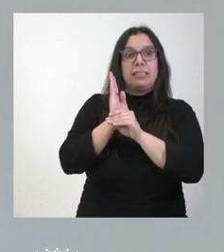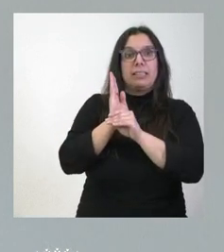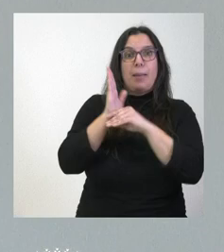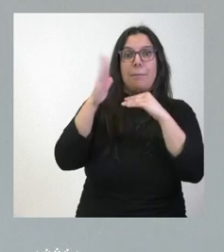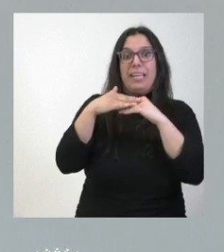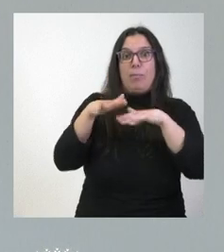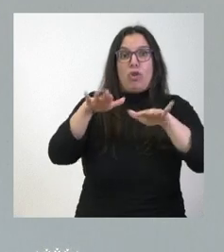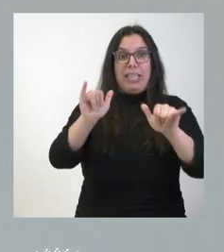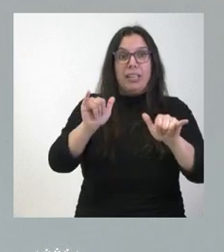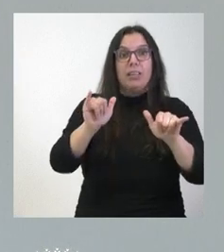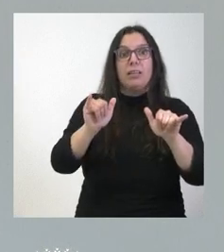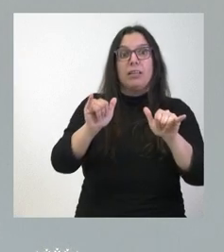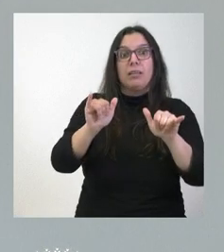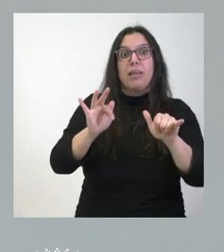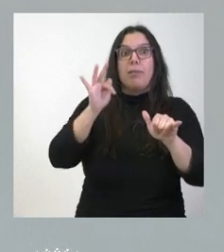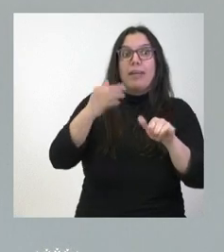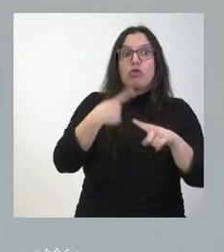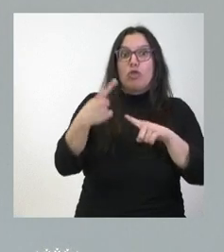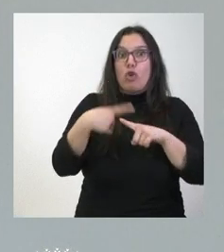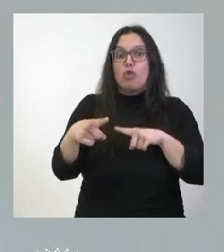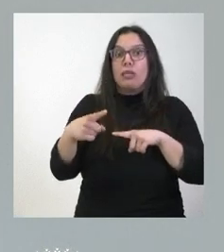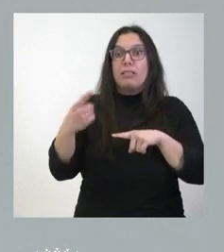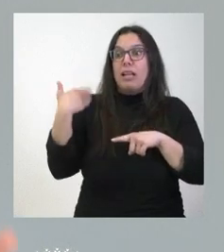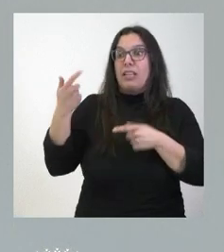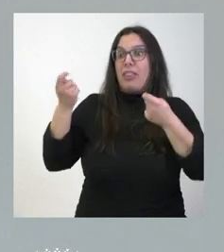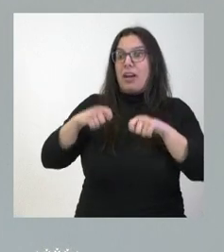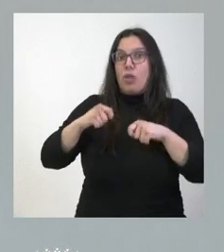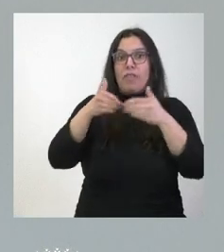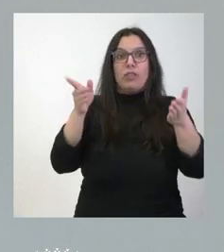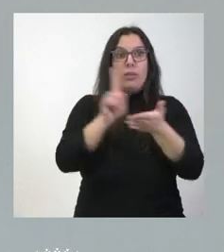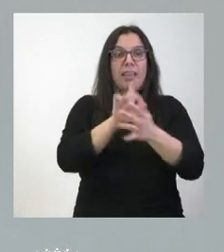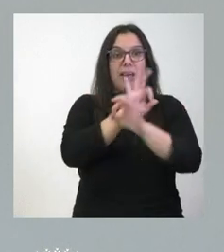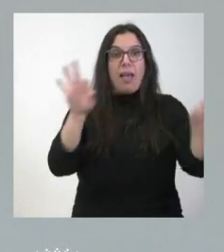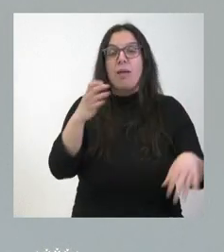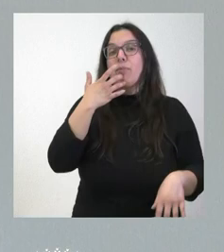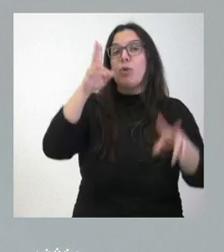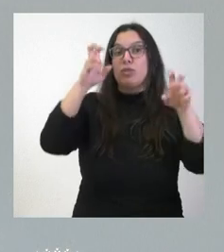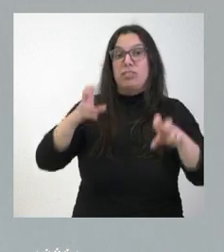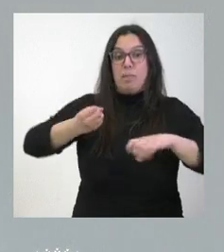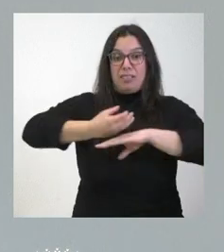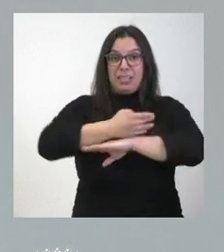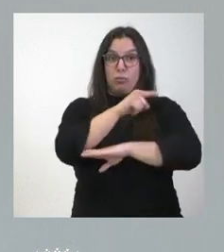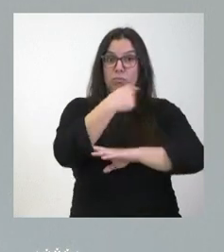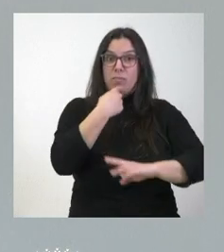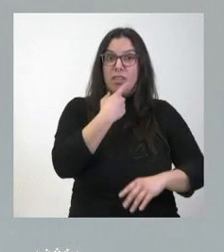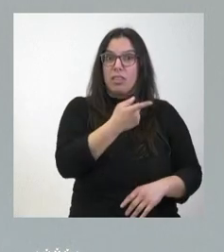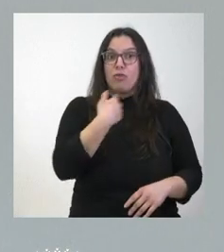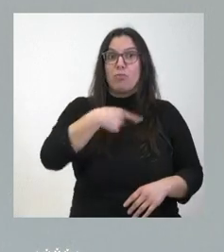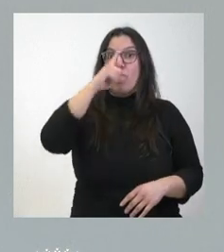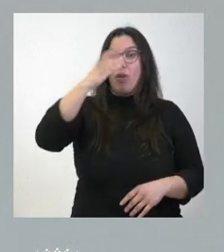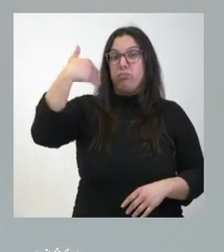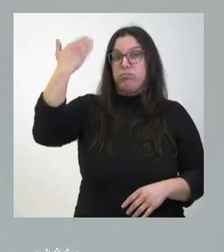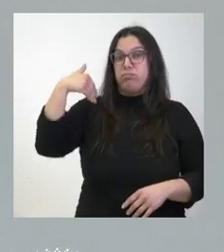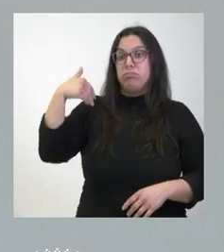Castilla y León, sino que también no abre aquello que cerró. El tema ferroviario que usted saca me lleva a recordar lo que yo planteé